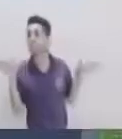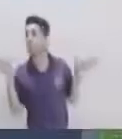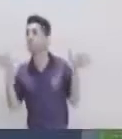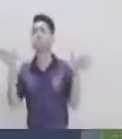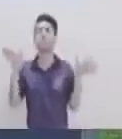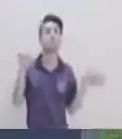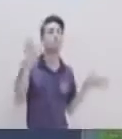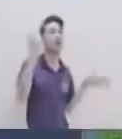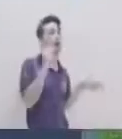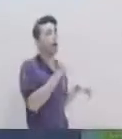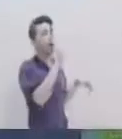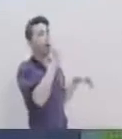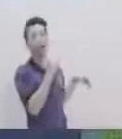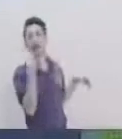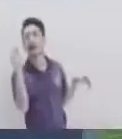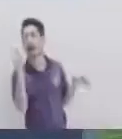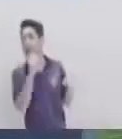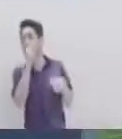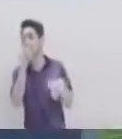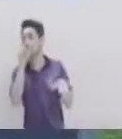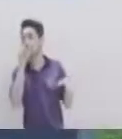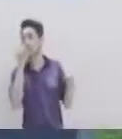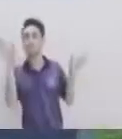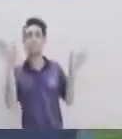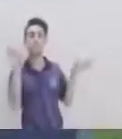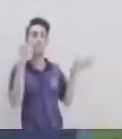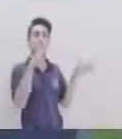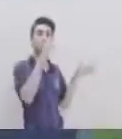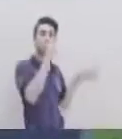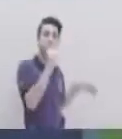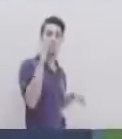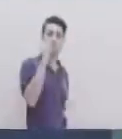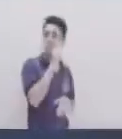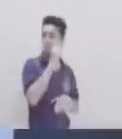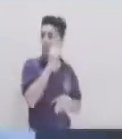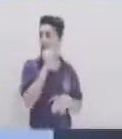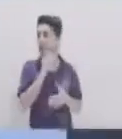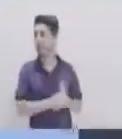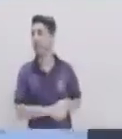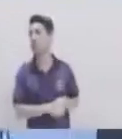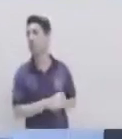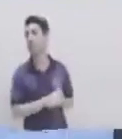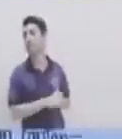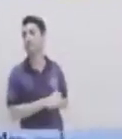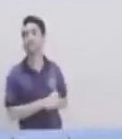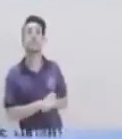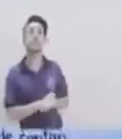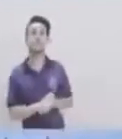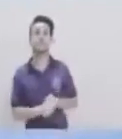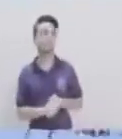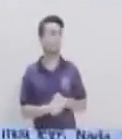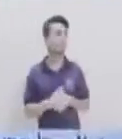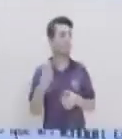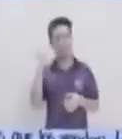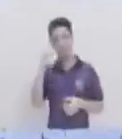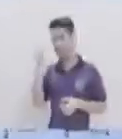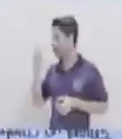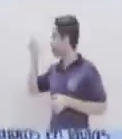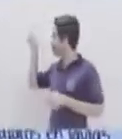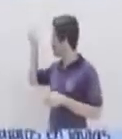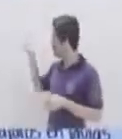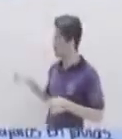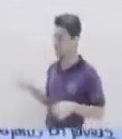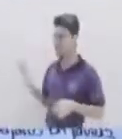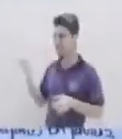Cantan, cantan Los pájaros que cantan Gracias Ahora te pregunto ¿Qué crees tú que nos está